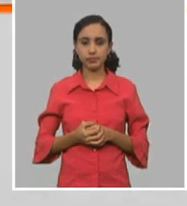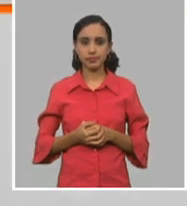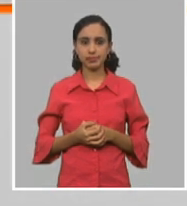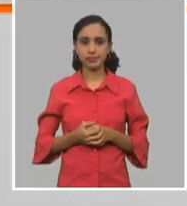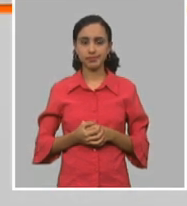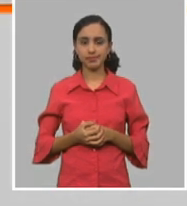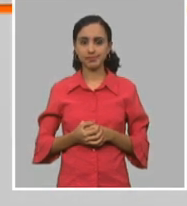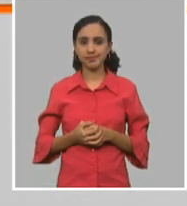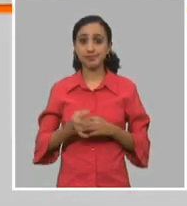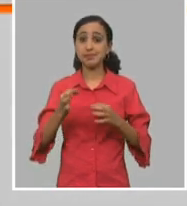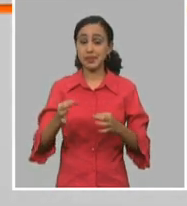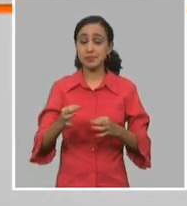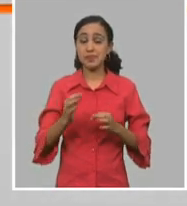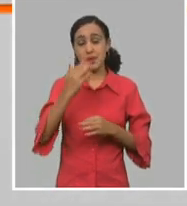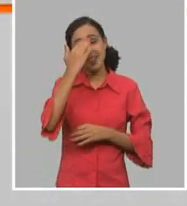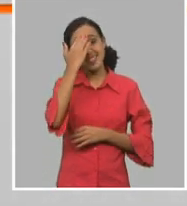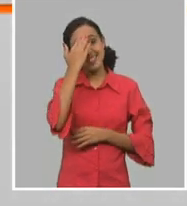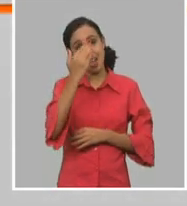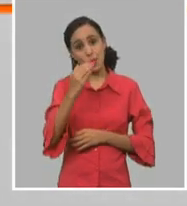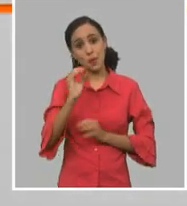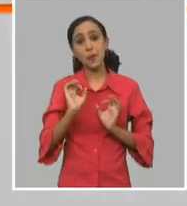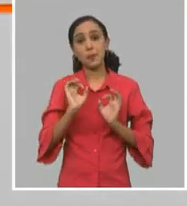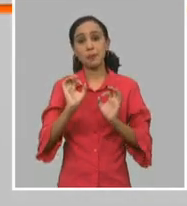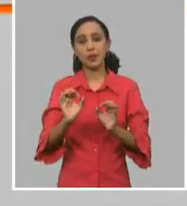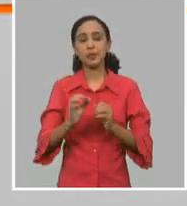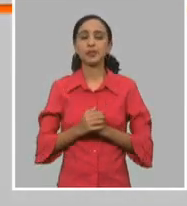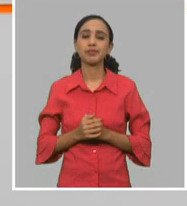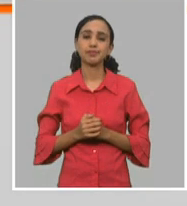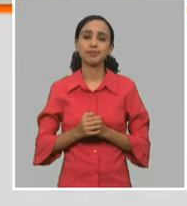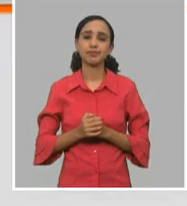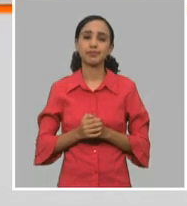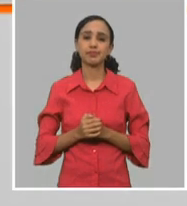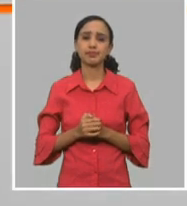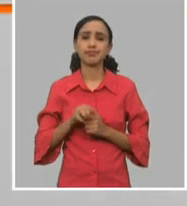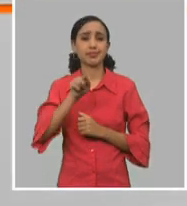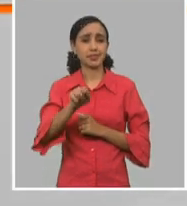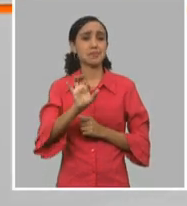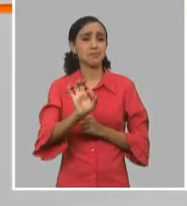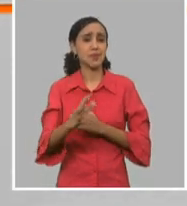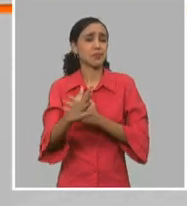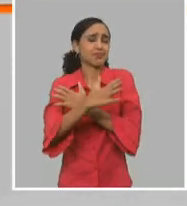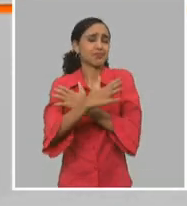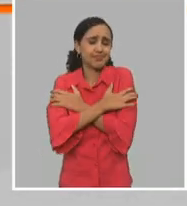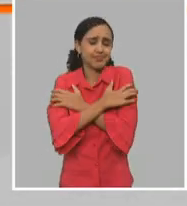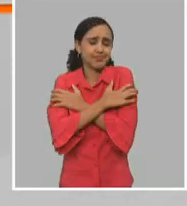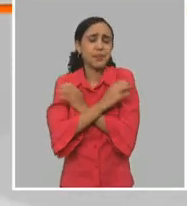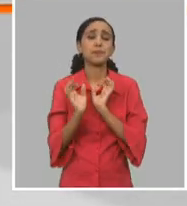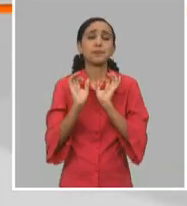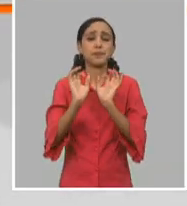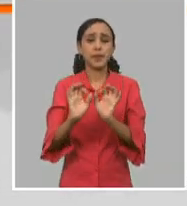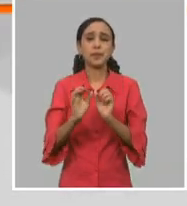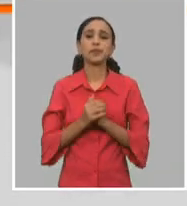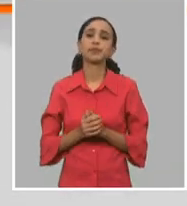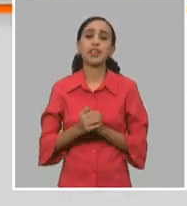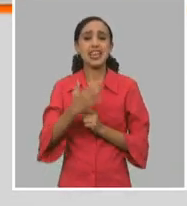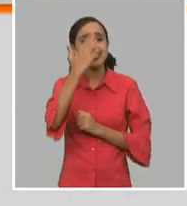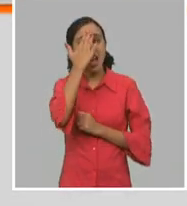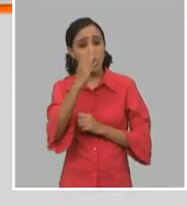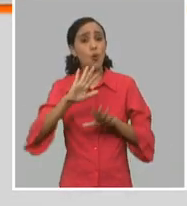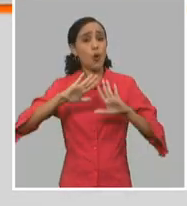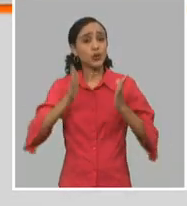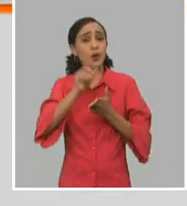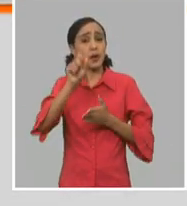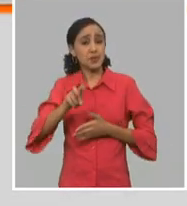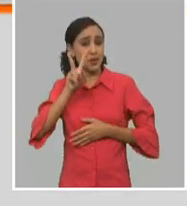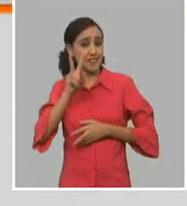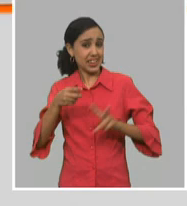Sí, saludo Randy, a ti muy afectuosamente como siempre, saludo a nuestros televidentes